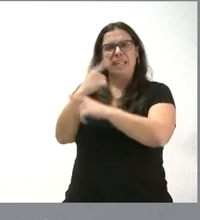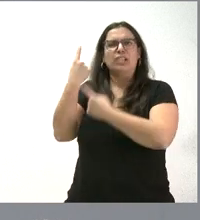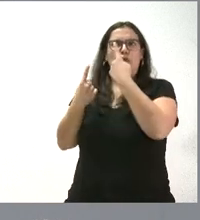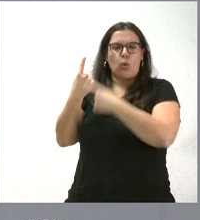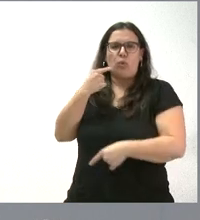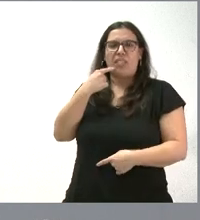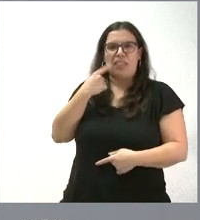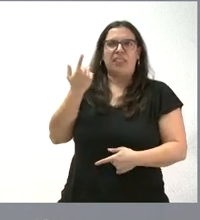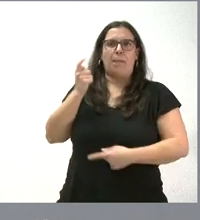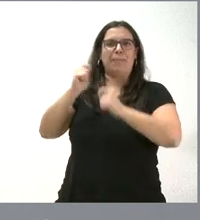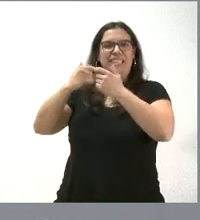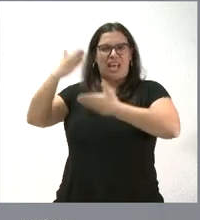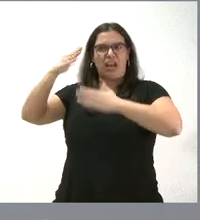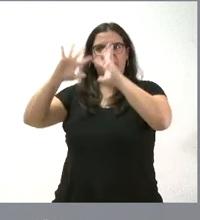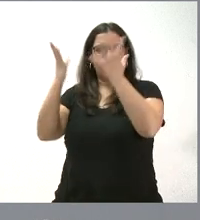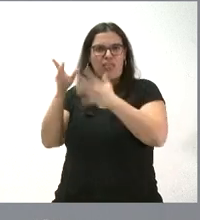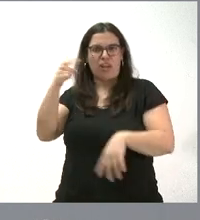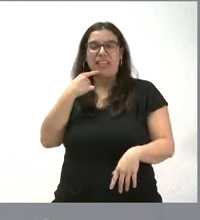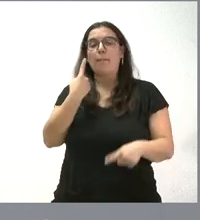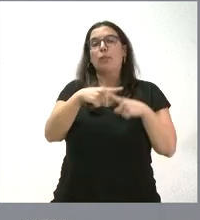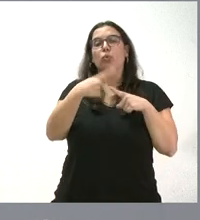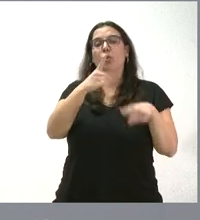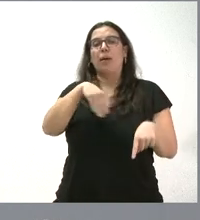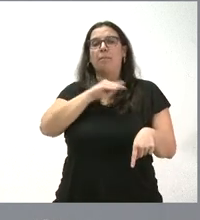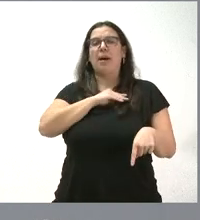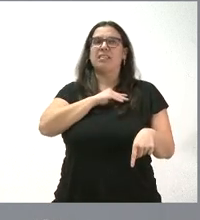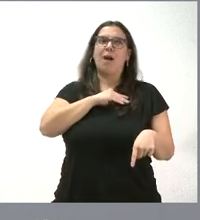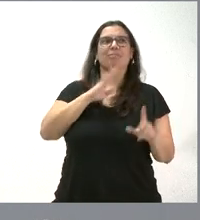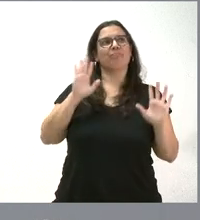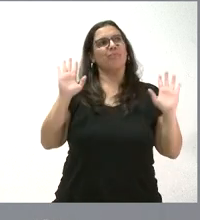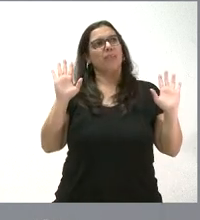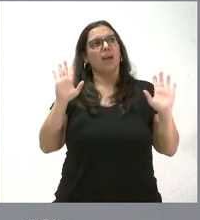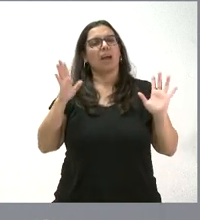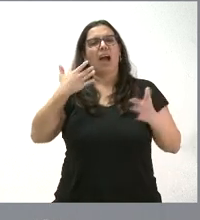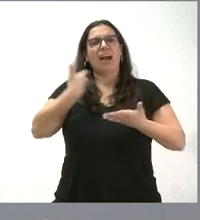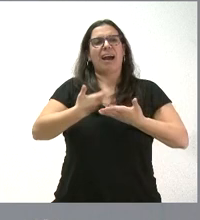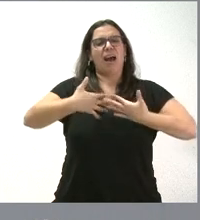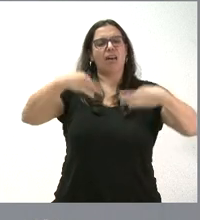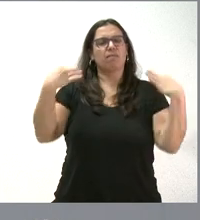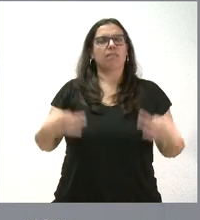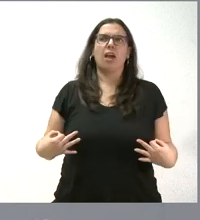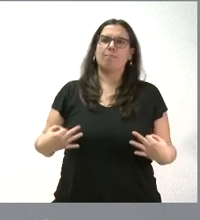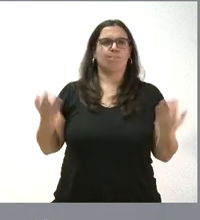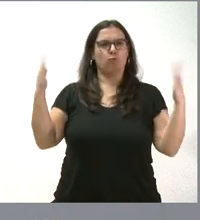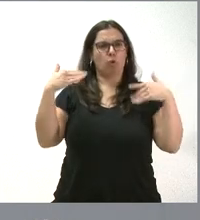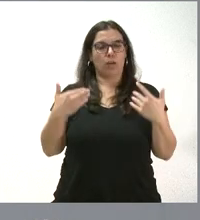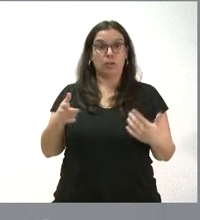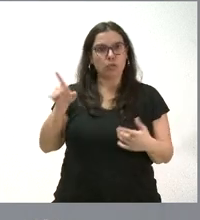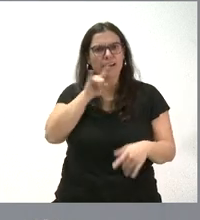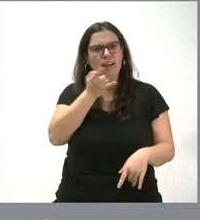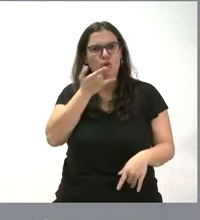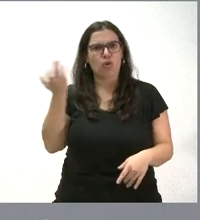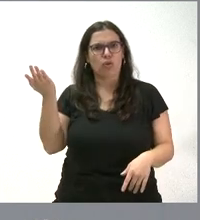en la prensa internacional que los productos de España no son productos que ofrezcan la garantía desde el punto de vista ganadero. Y eso es un error,